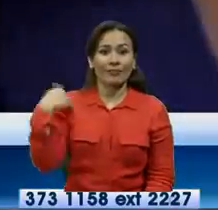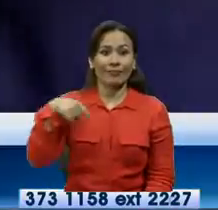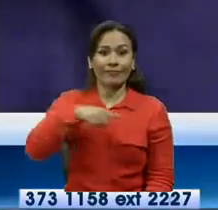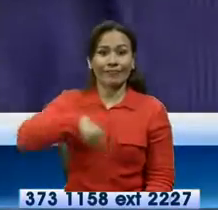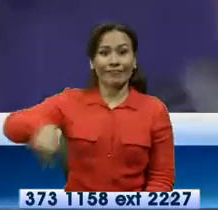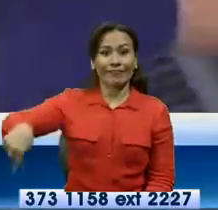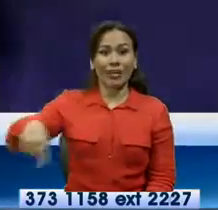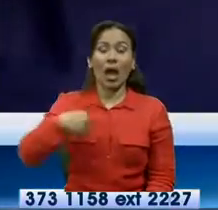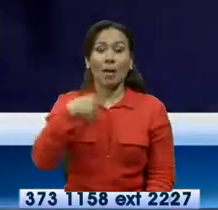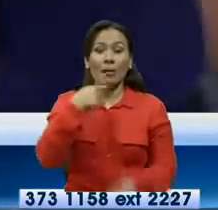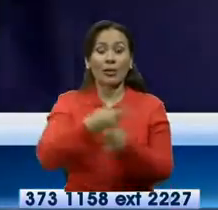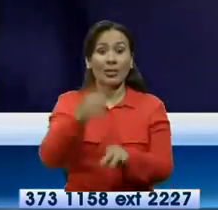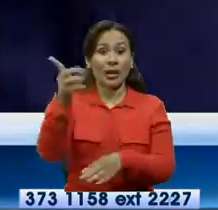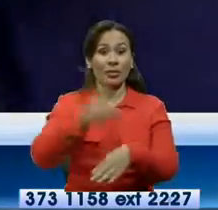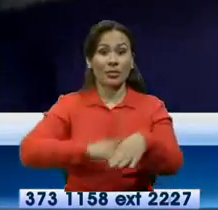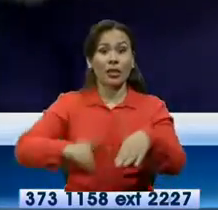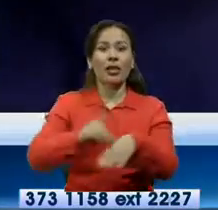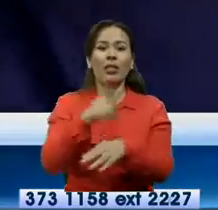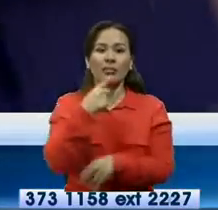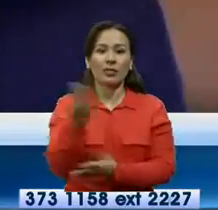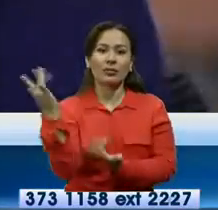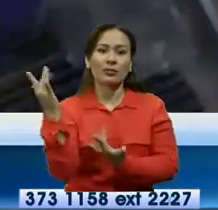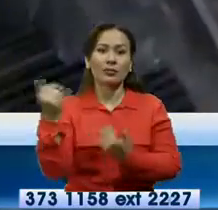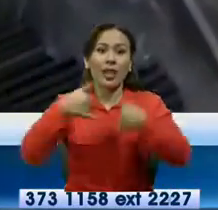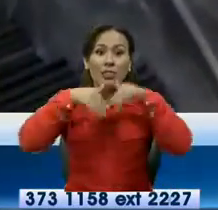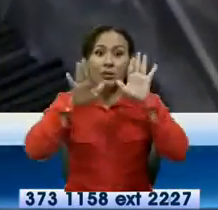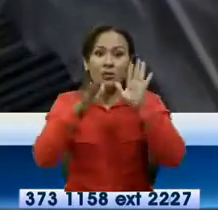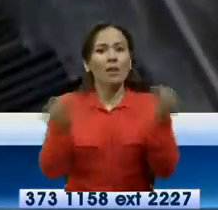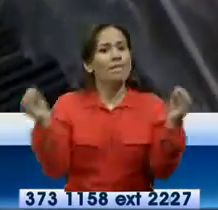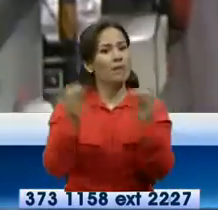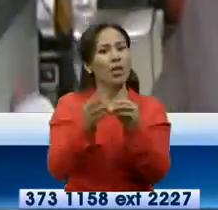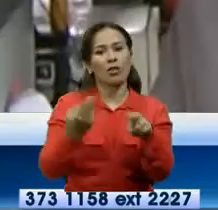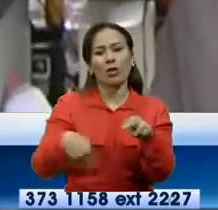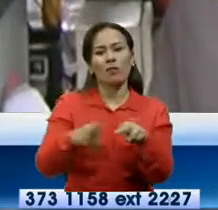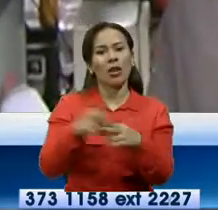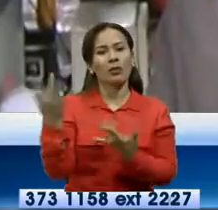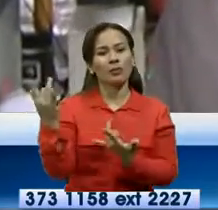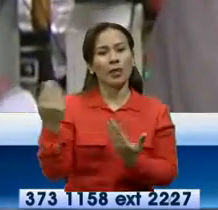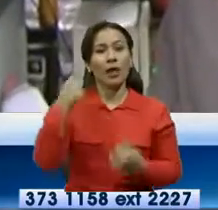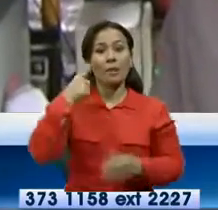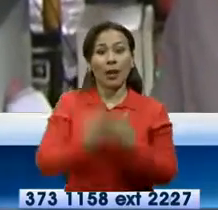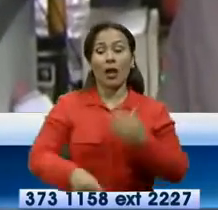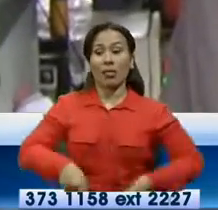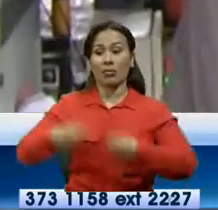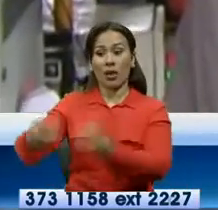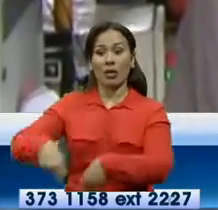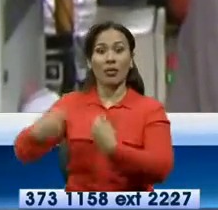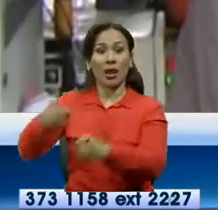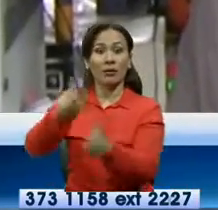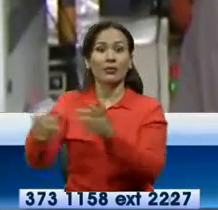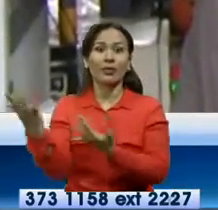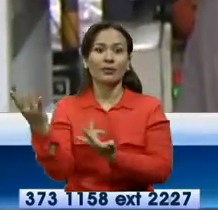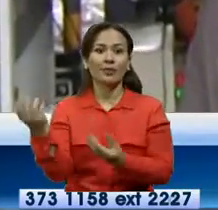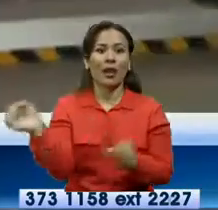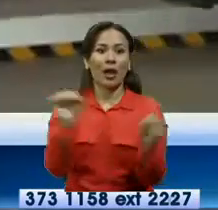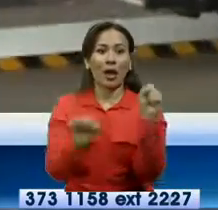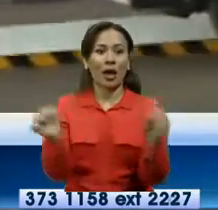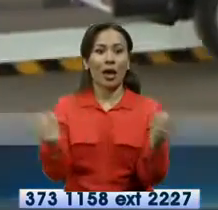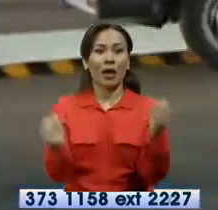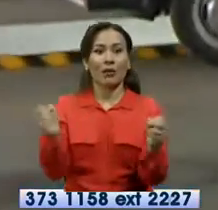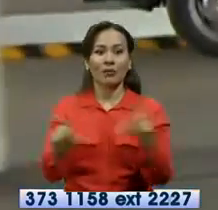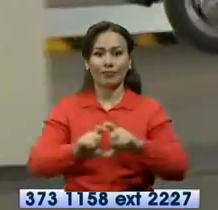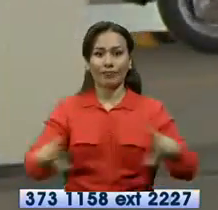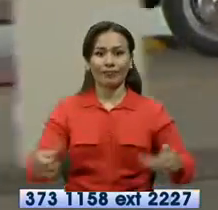todo caso, Guayaquil espera que en diciembre el abastecimiento se normalice y poder cumplir con la ciudadanía, informó